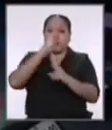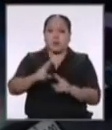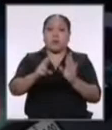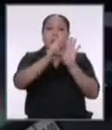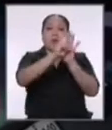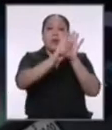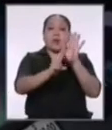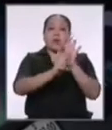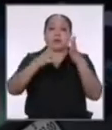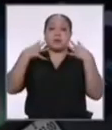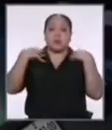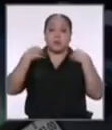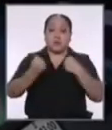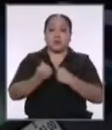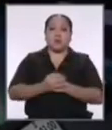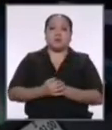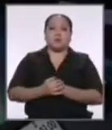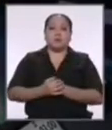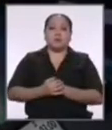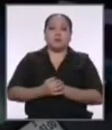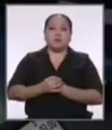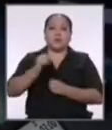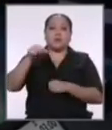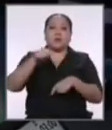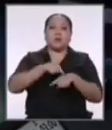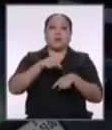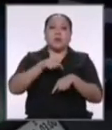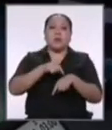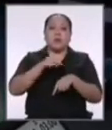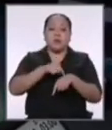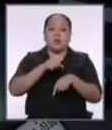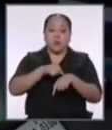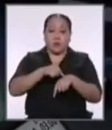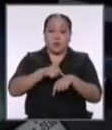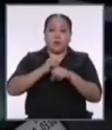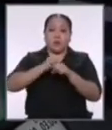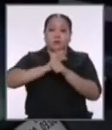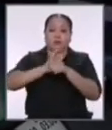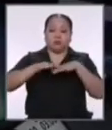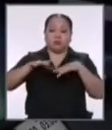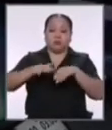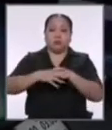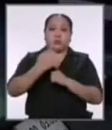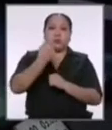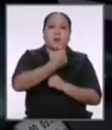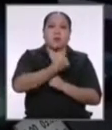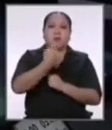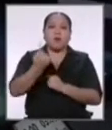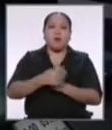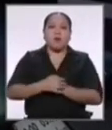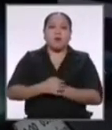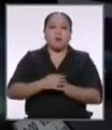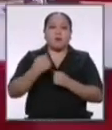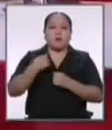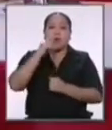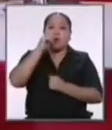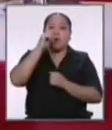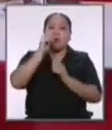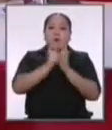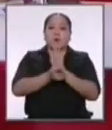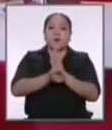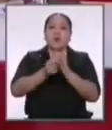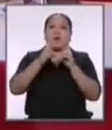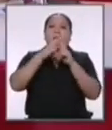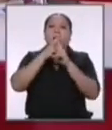seguridades que hemos tomado en medio de una pandemia y cada uno de ustedes tendrá un minuto